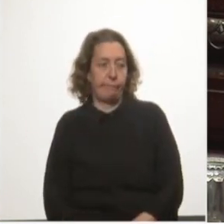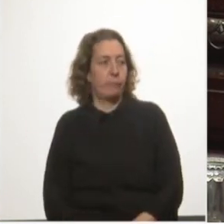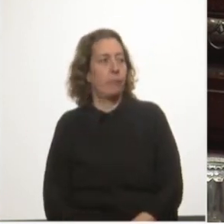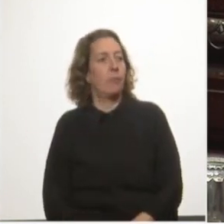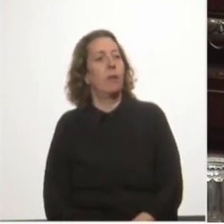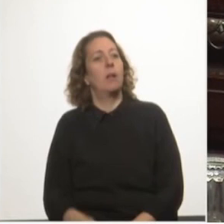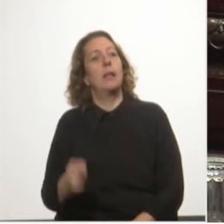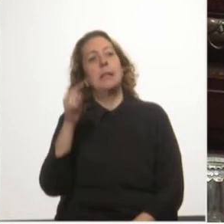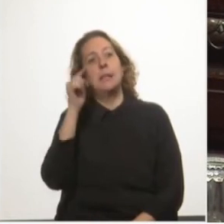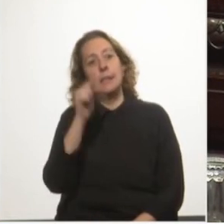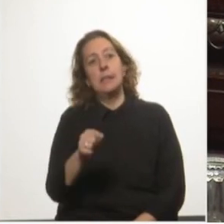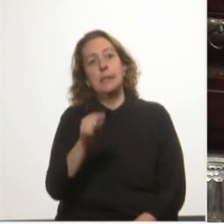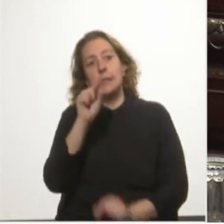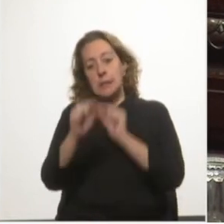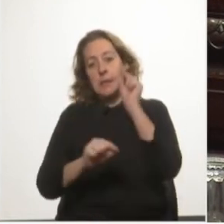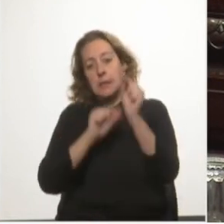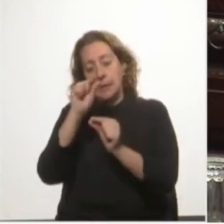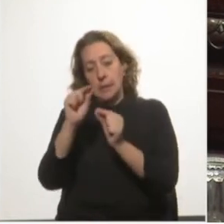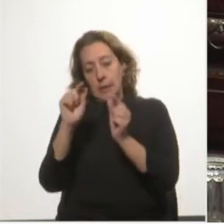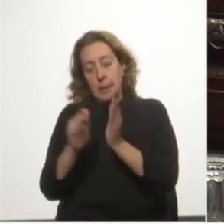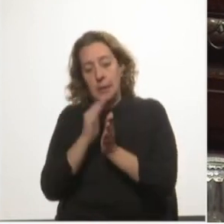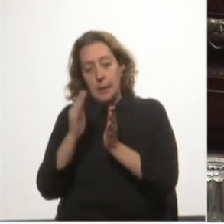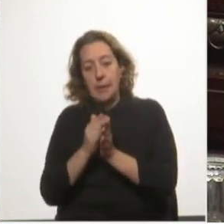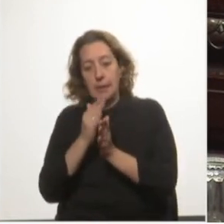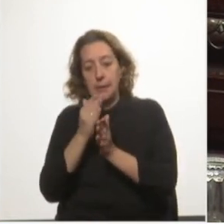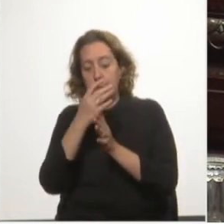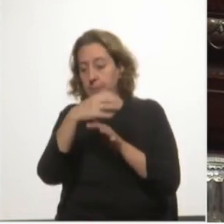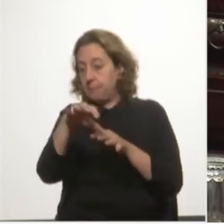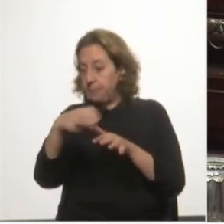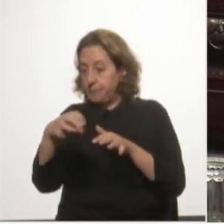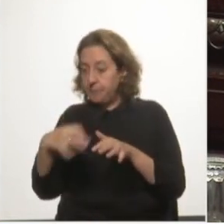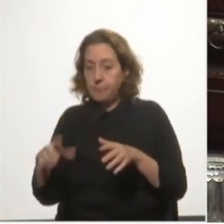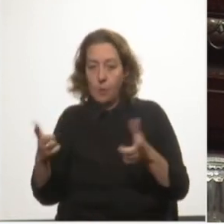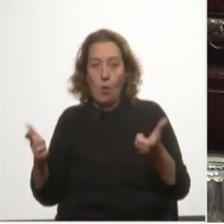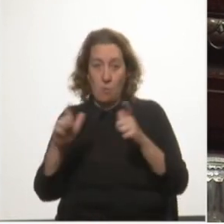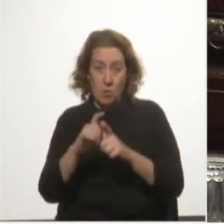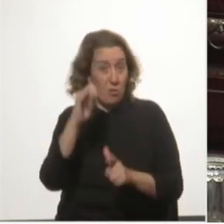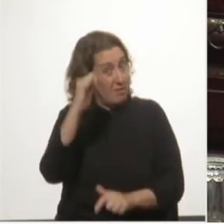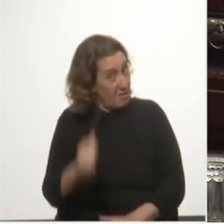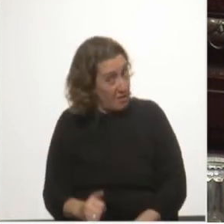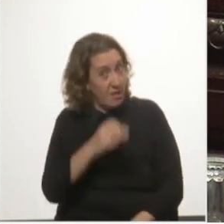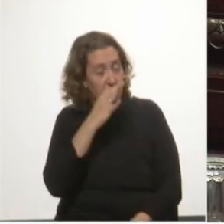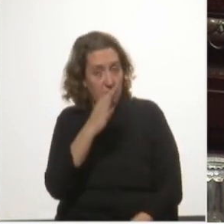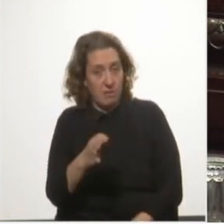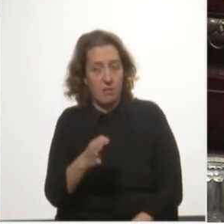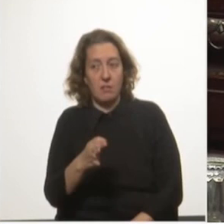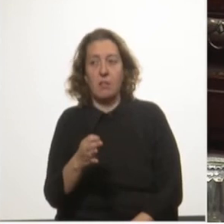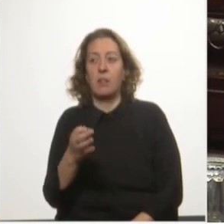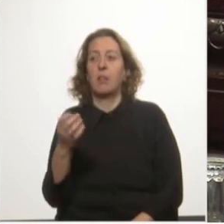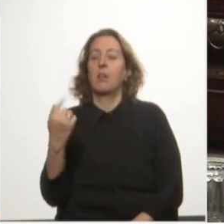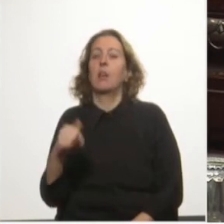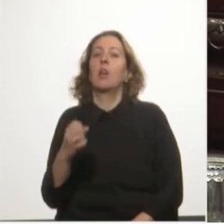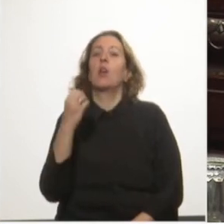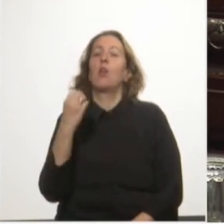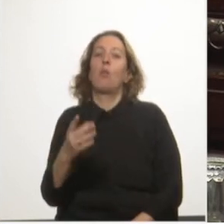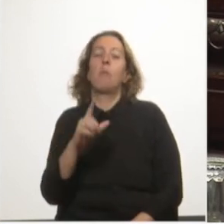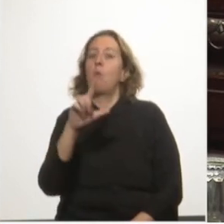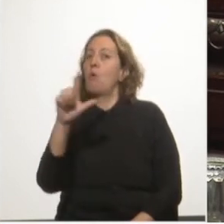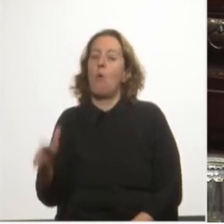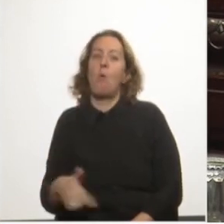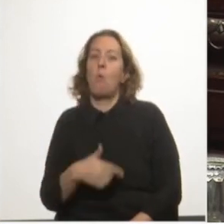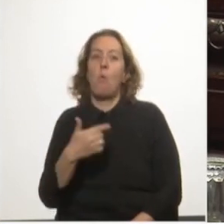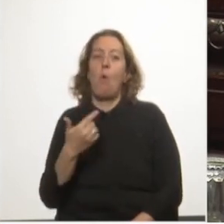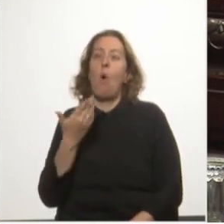Aunque en esas pocas páginas distribuidas en la Comisión, sí se dice que dado que no hubo oferentes